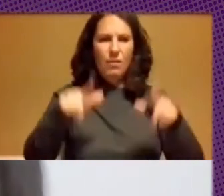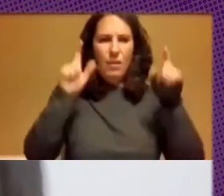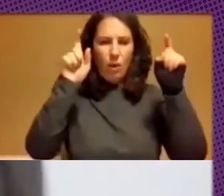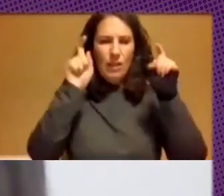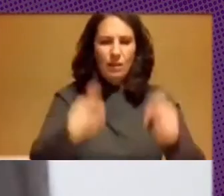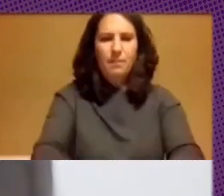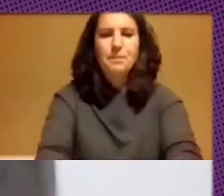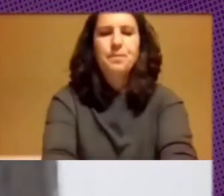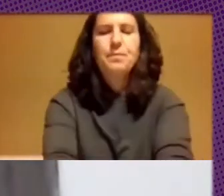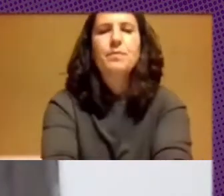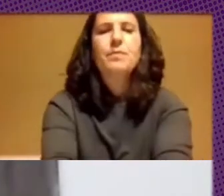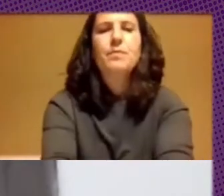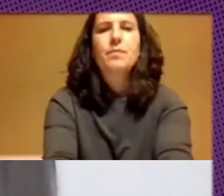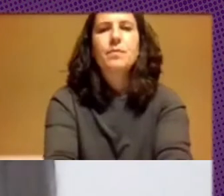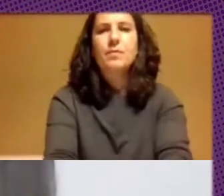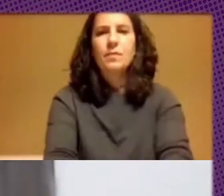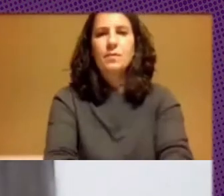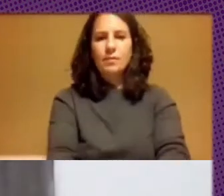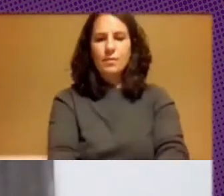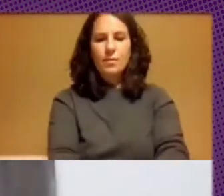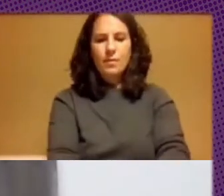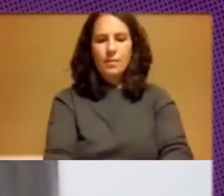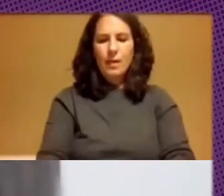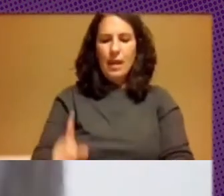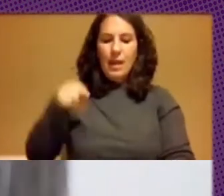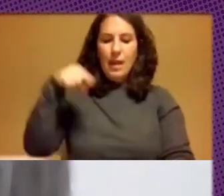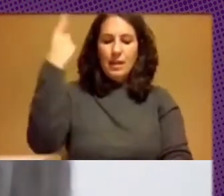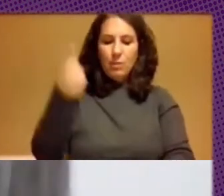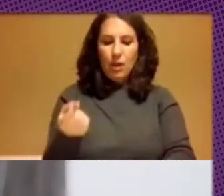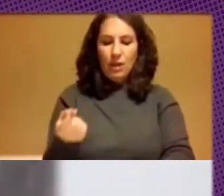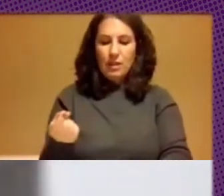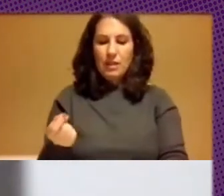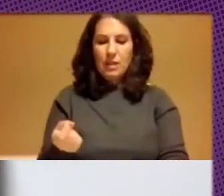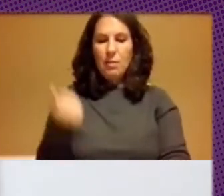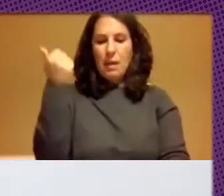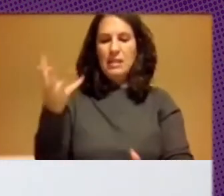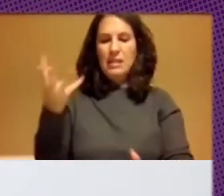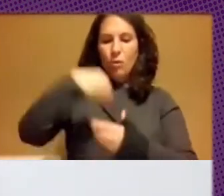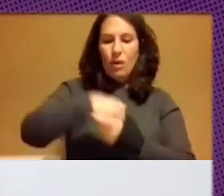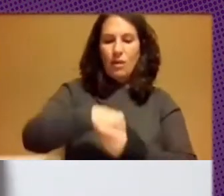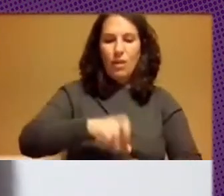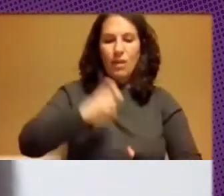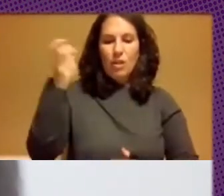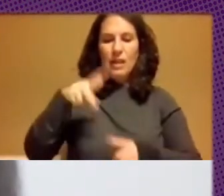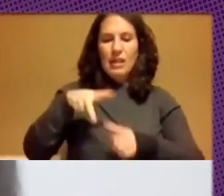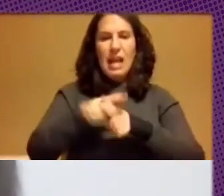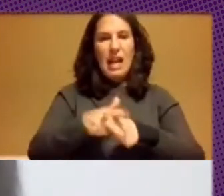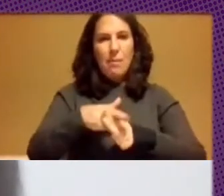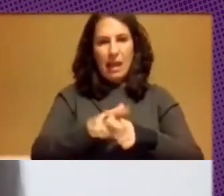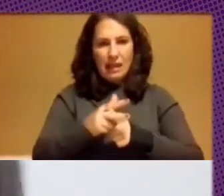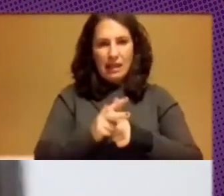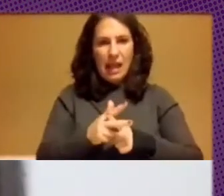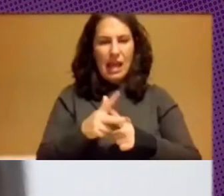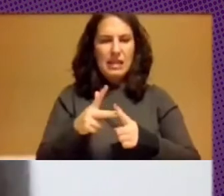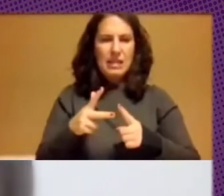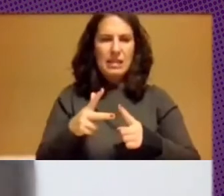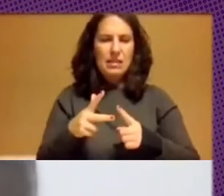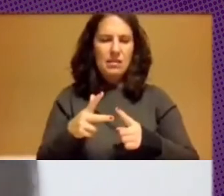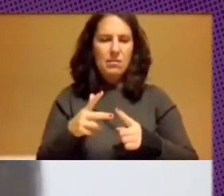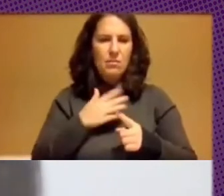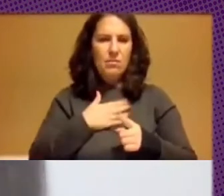Y posteriormente fue derivando hacia la incorporación de otras herramientas muy fuertemente